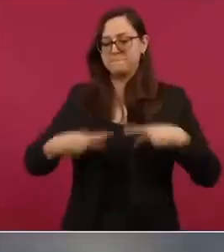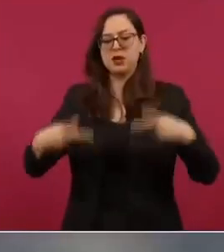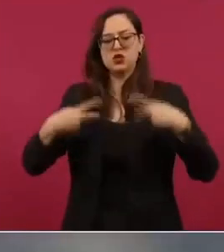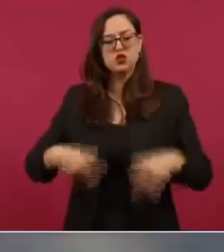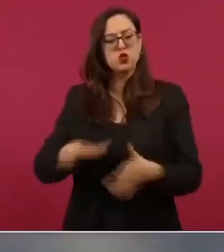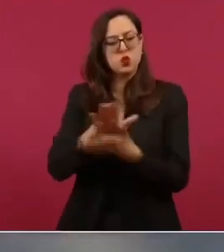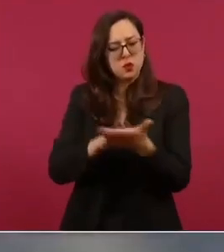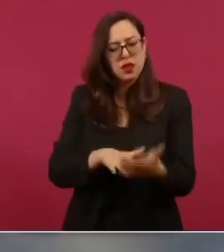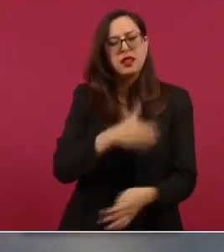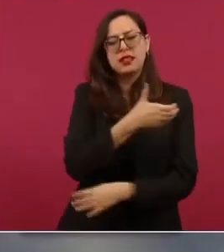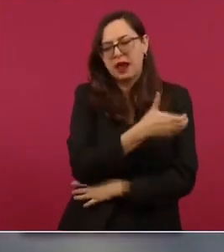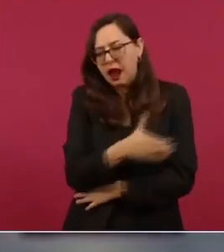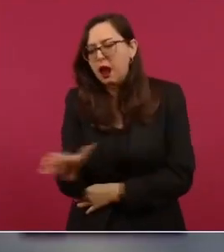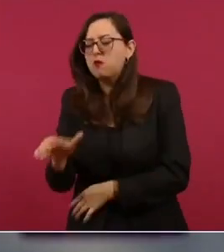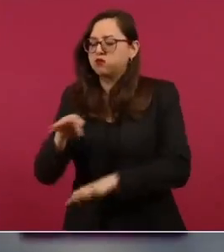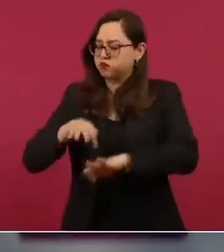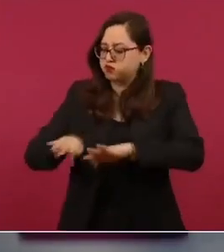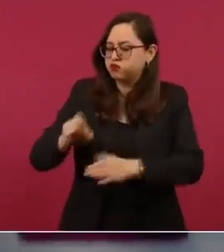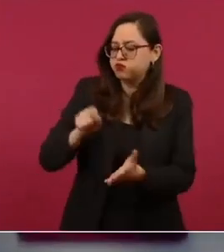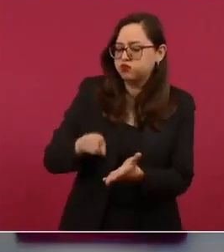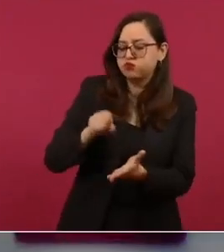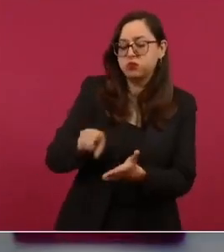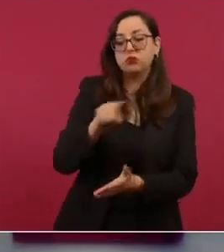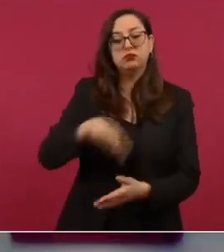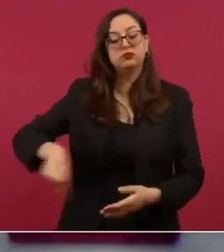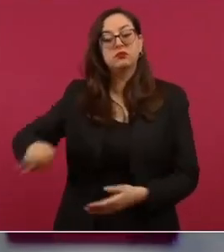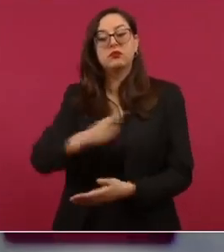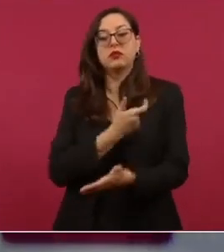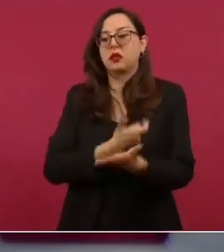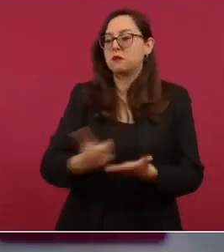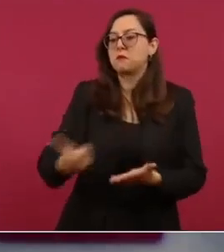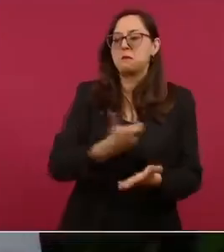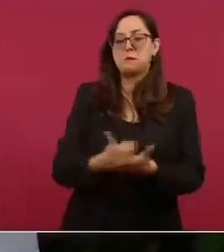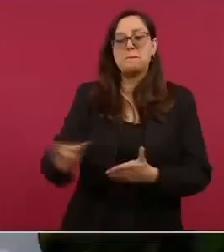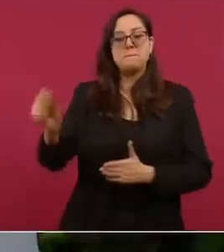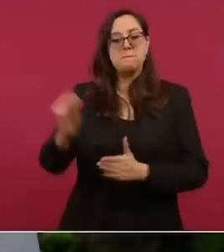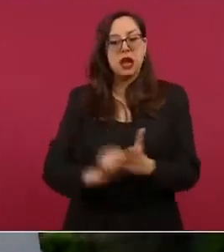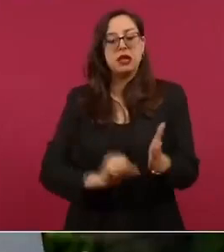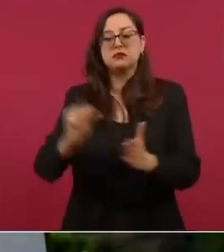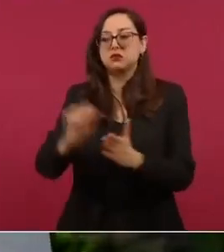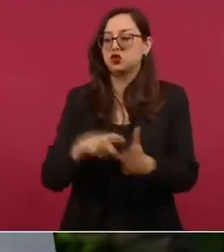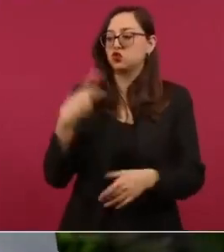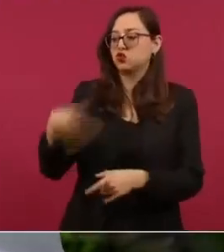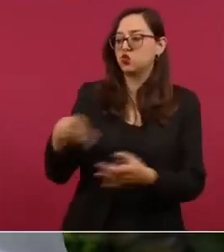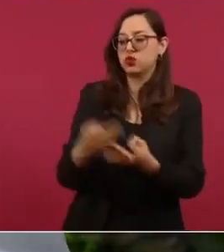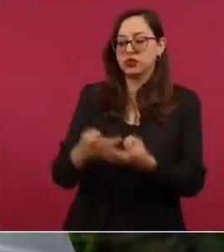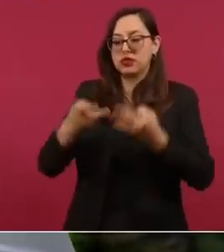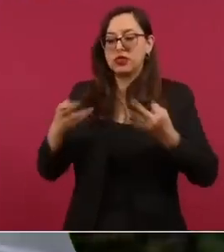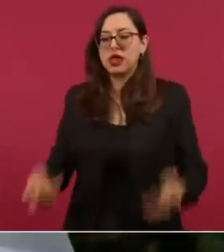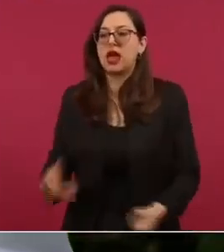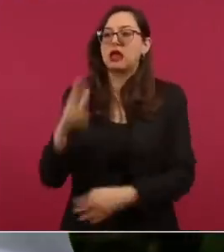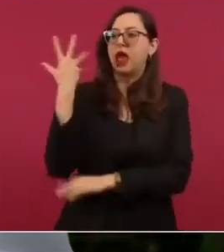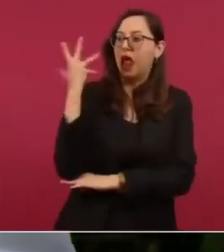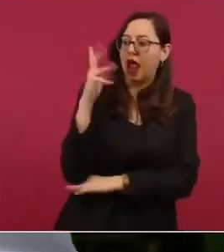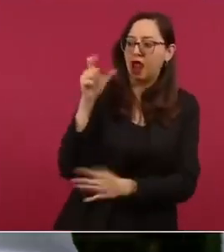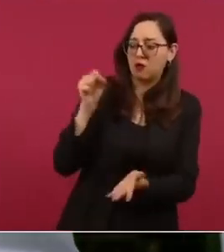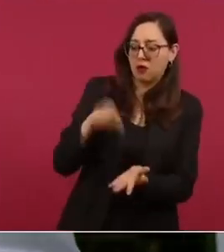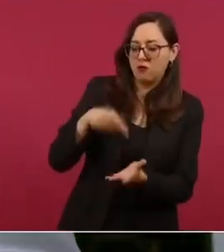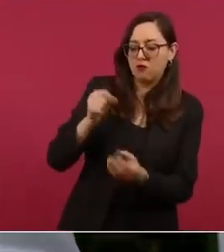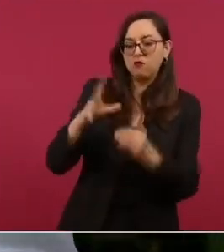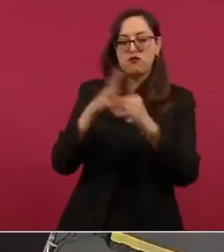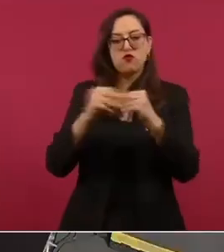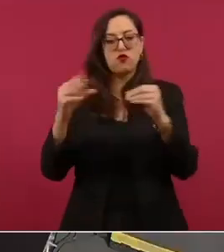permanentemente un jornal para sembrar sus tierras con árboles frutales y